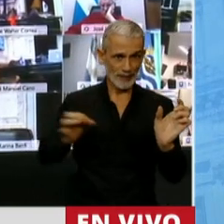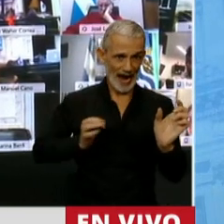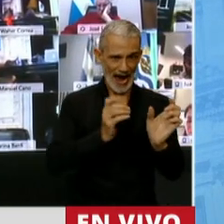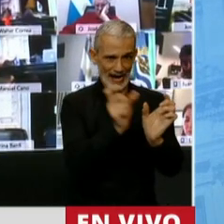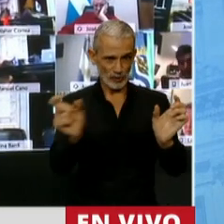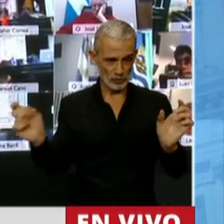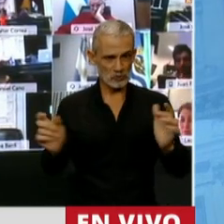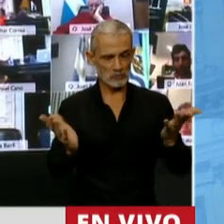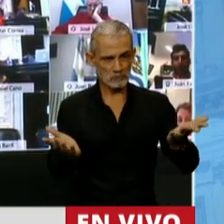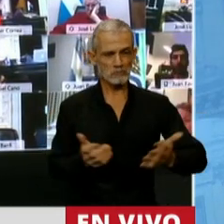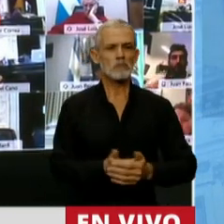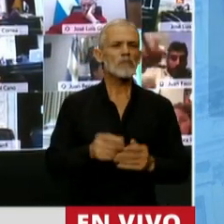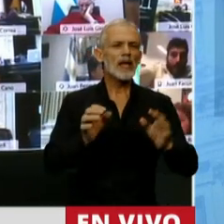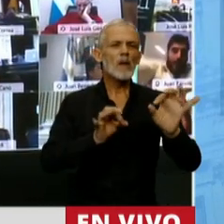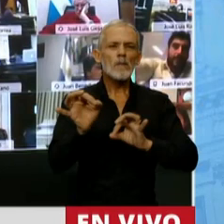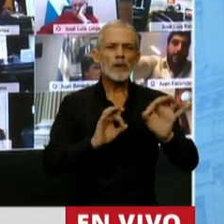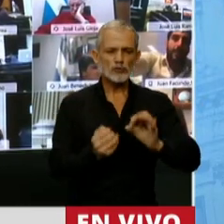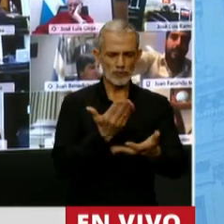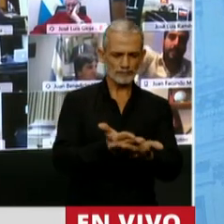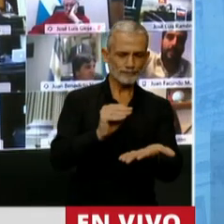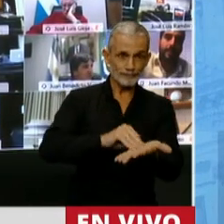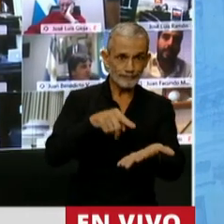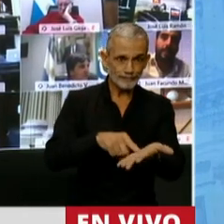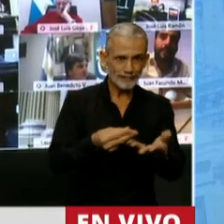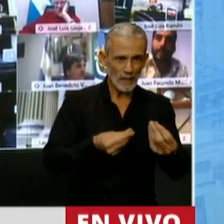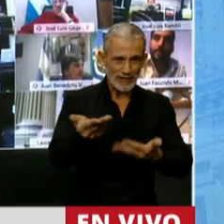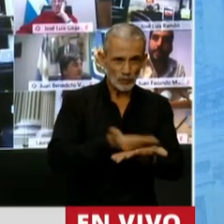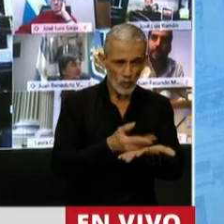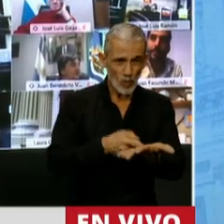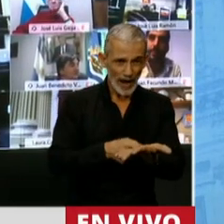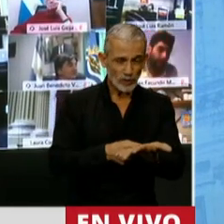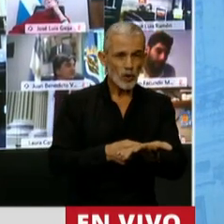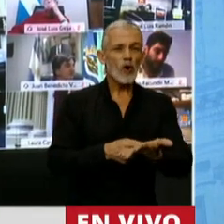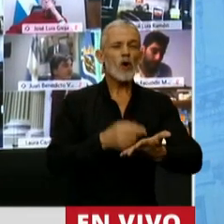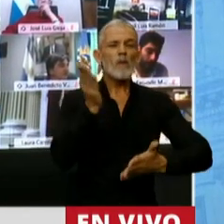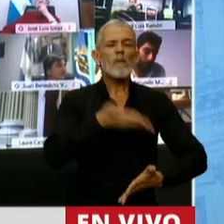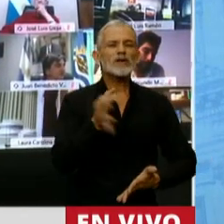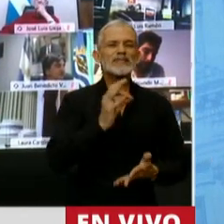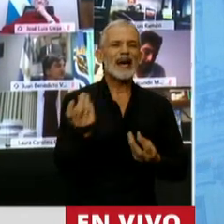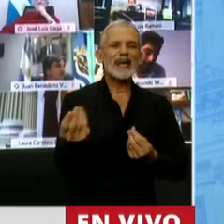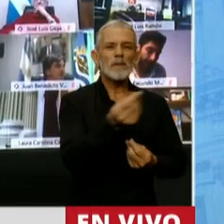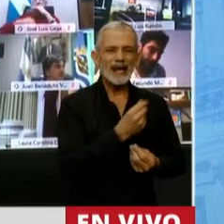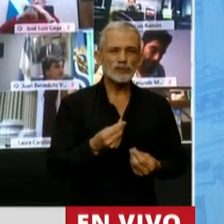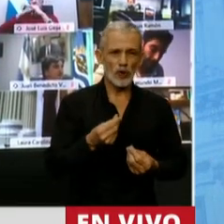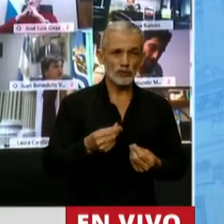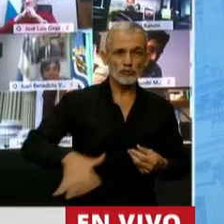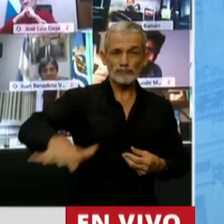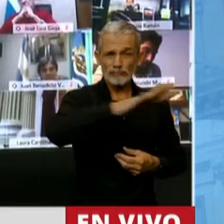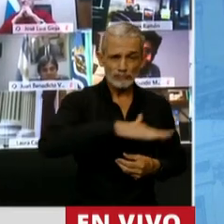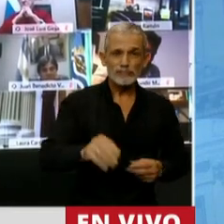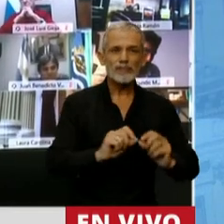El proyecto planea un índice de precios al consumidor que